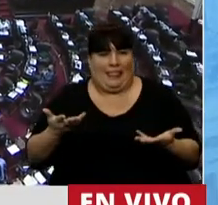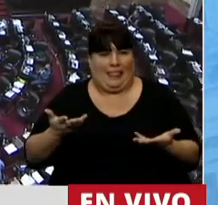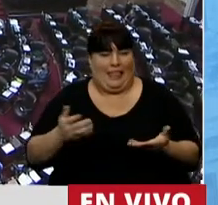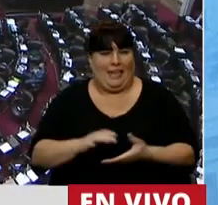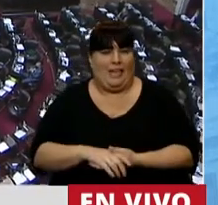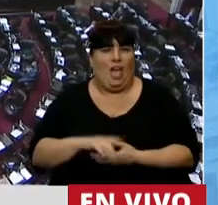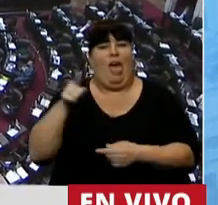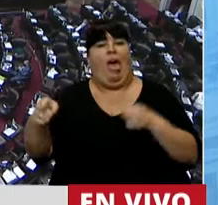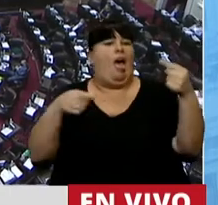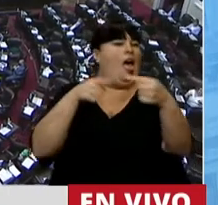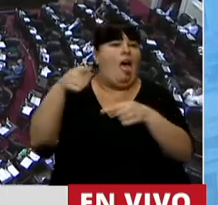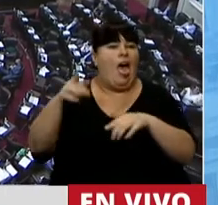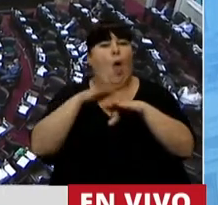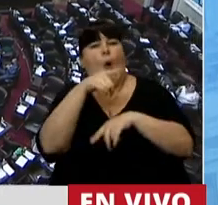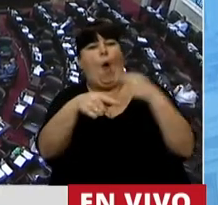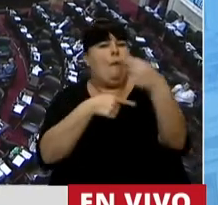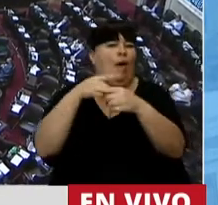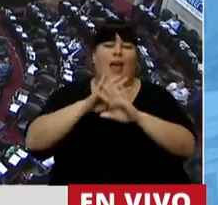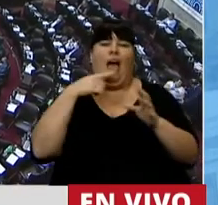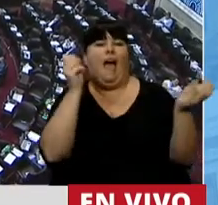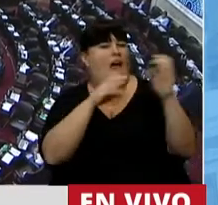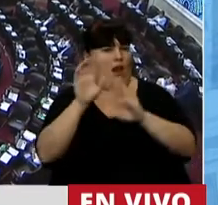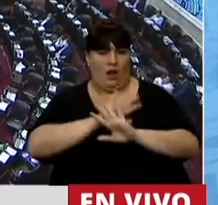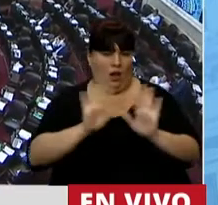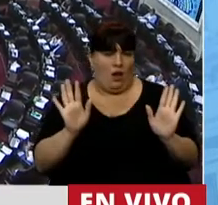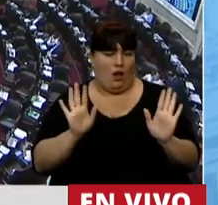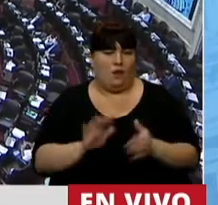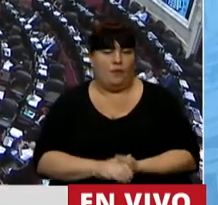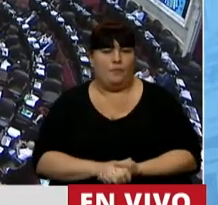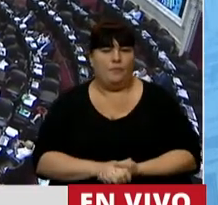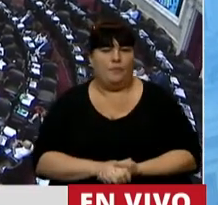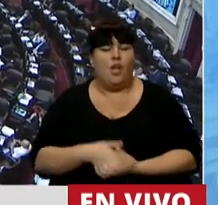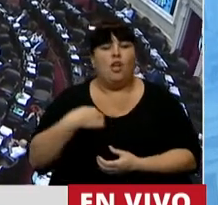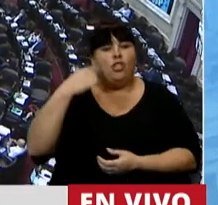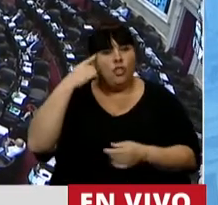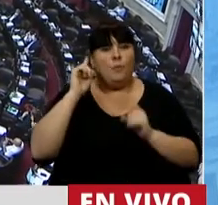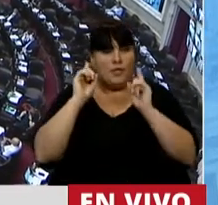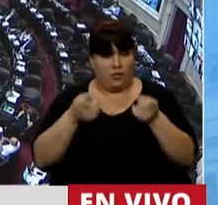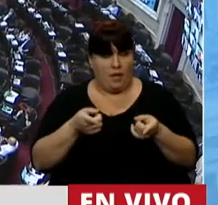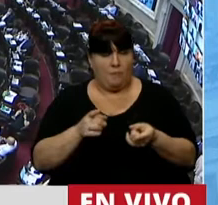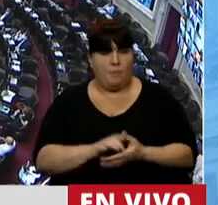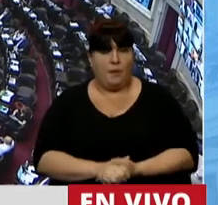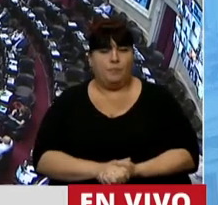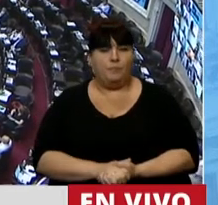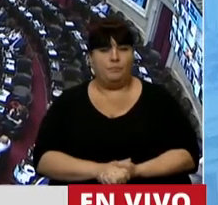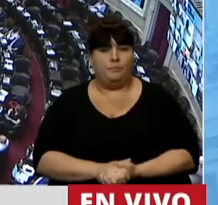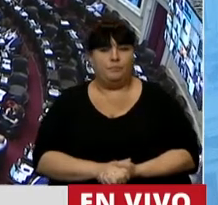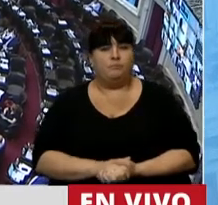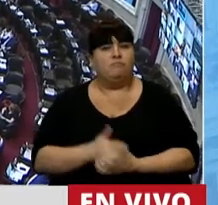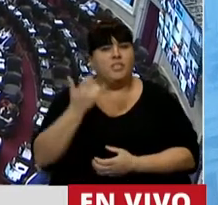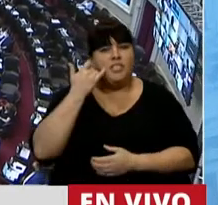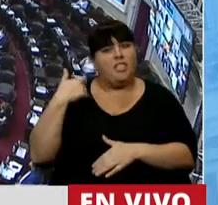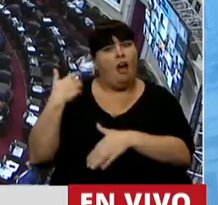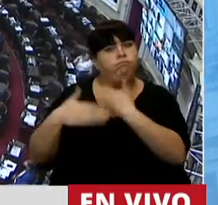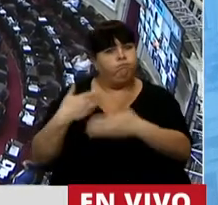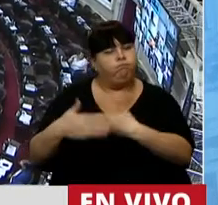sin señalamientos, imputaciones, sin agravios. Y creo además que hubo un avance en